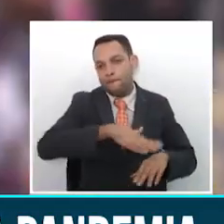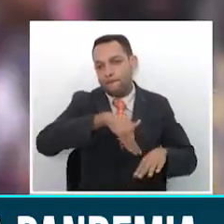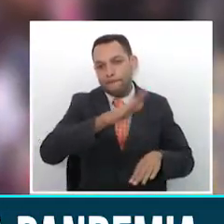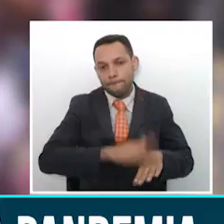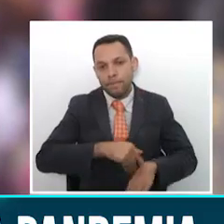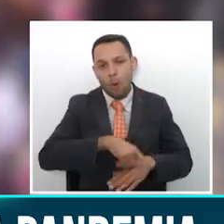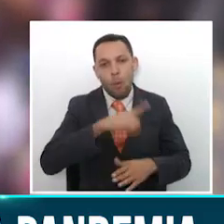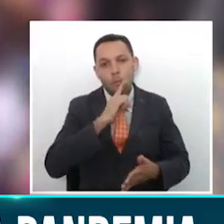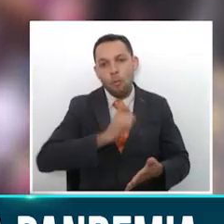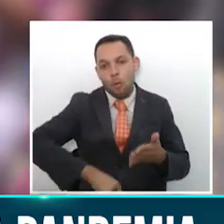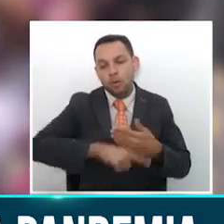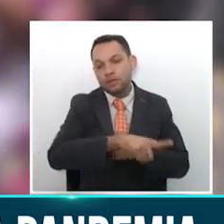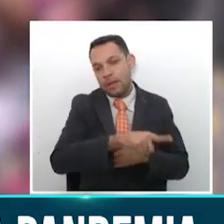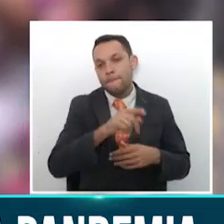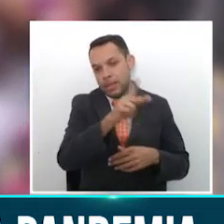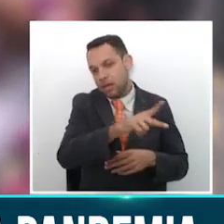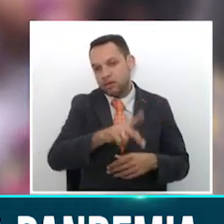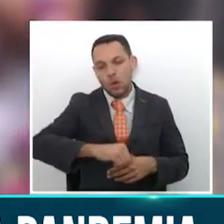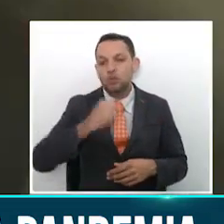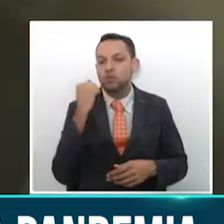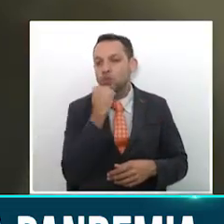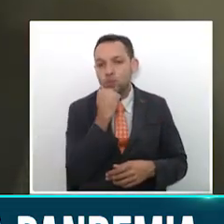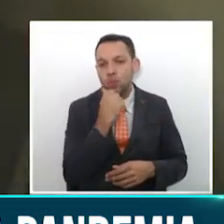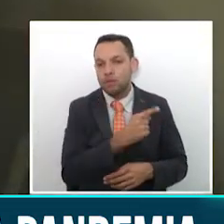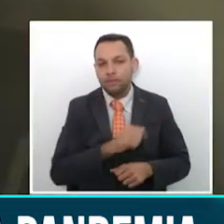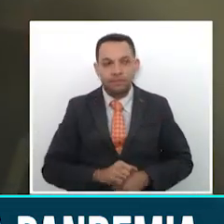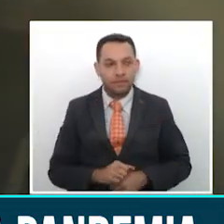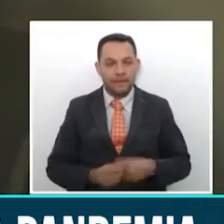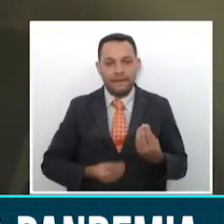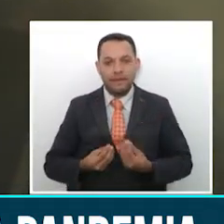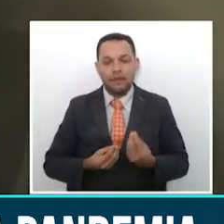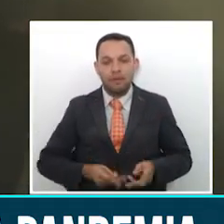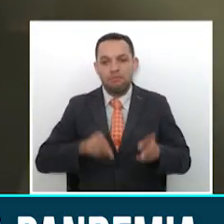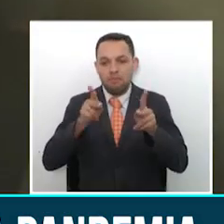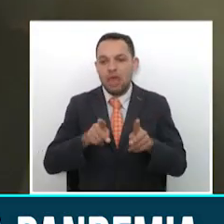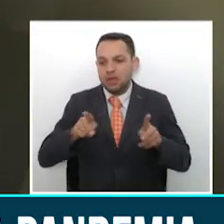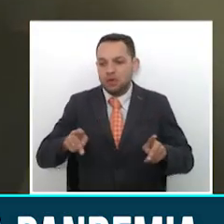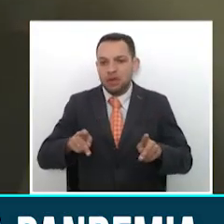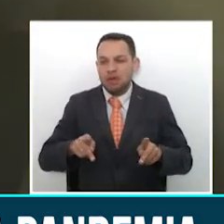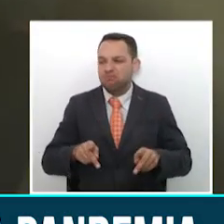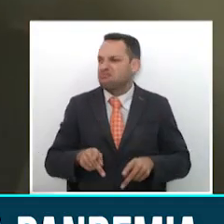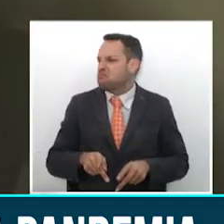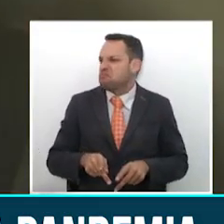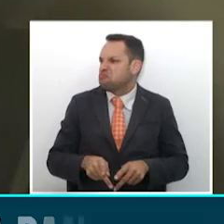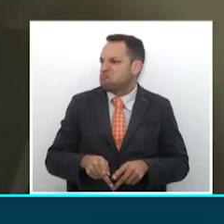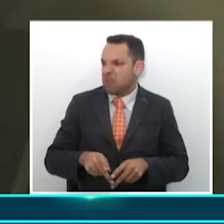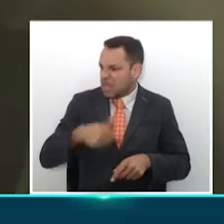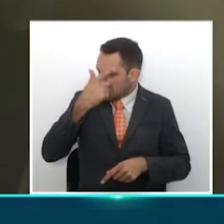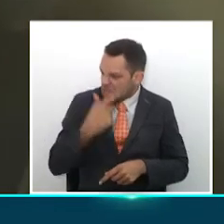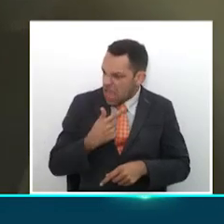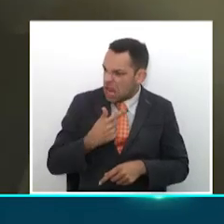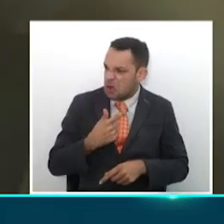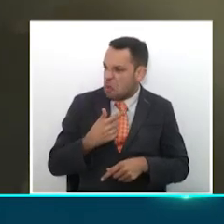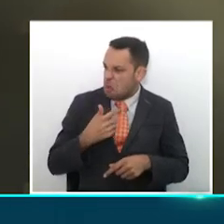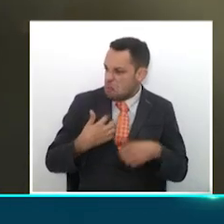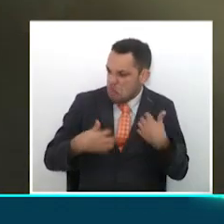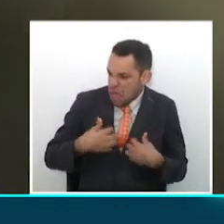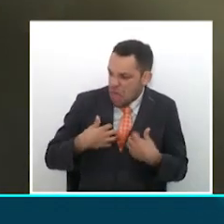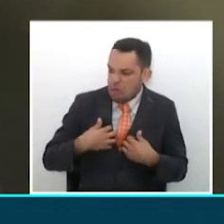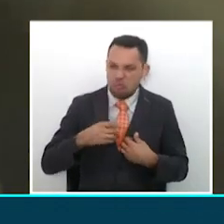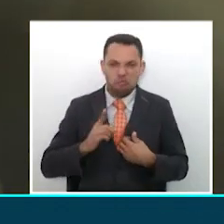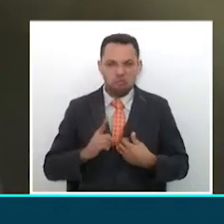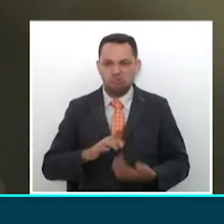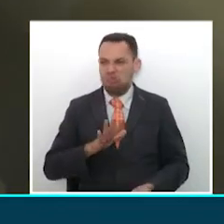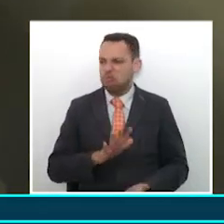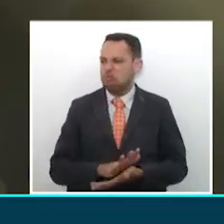infracciones en el municipio industrial. Yo creo que la gente está tomando muy poco serio la pandemia y por eso se está